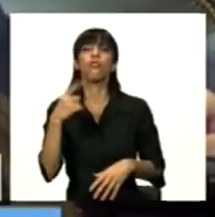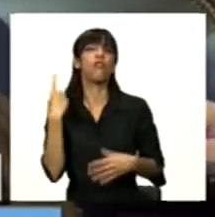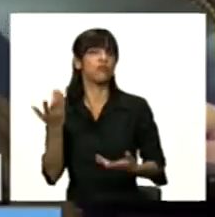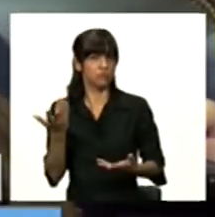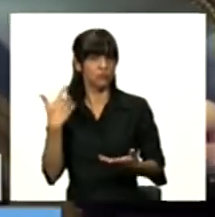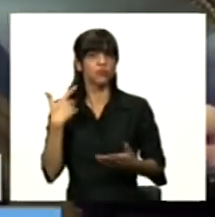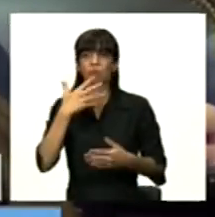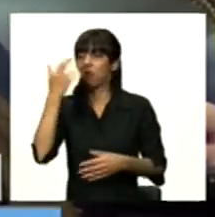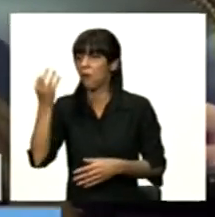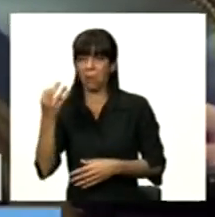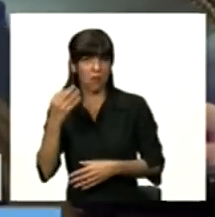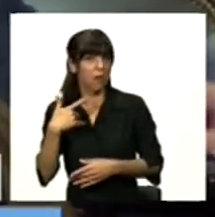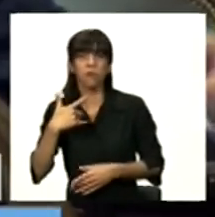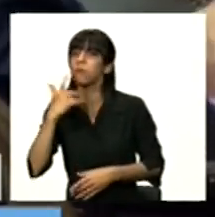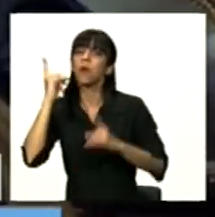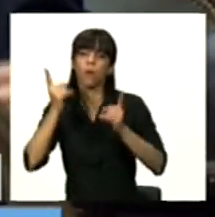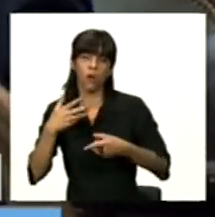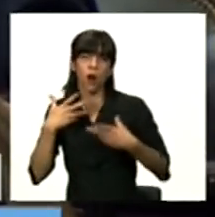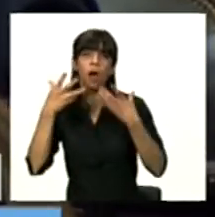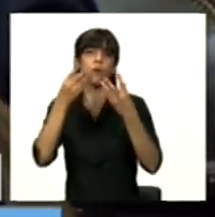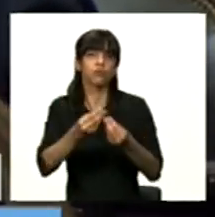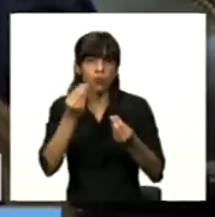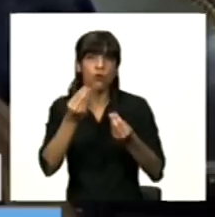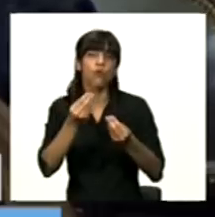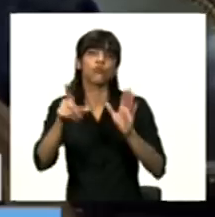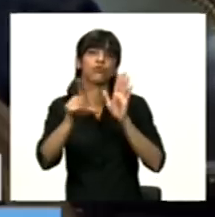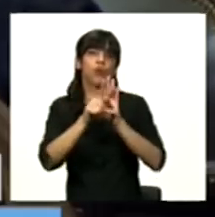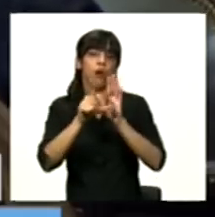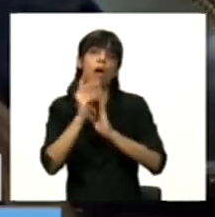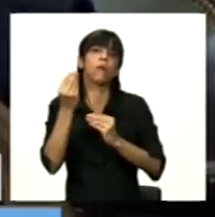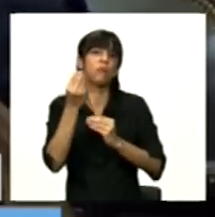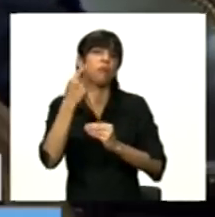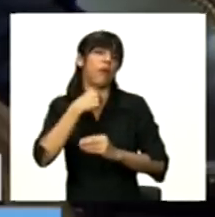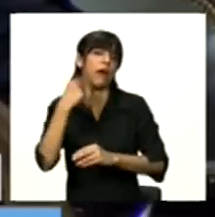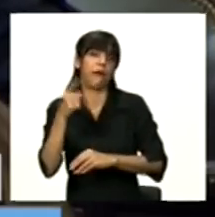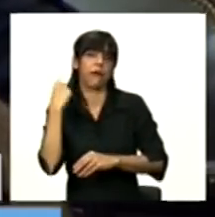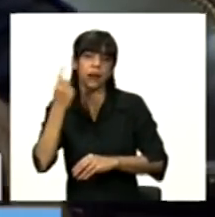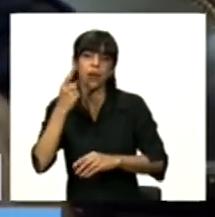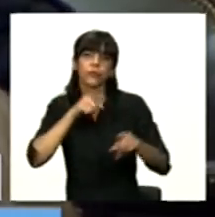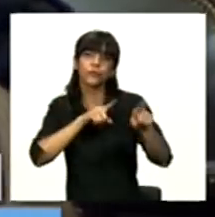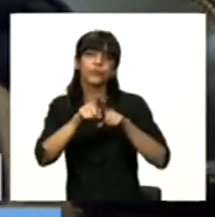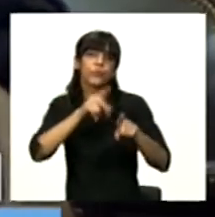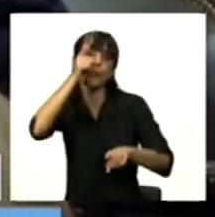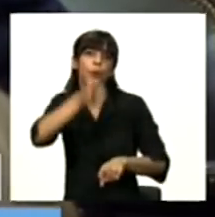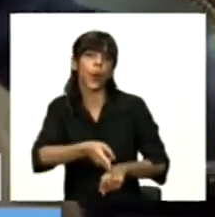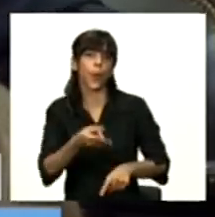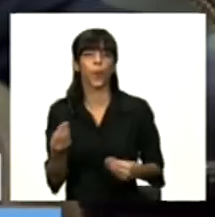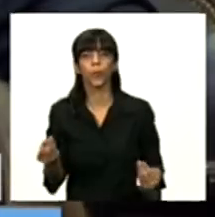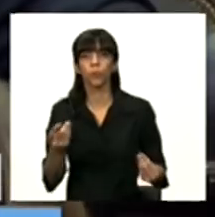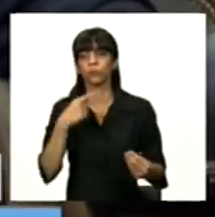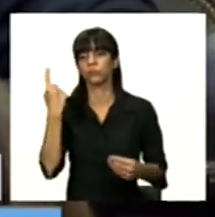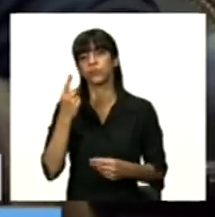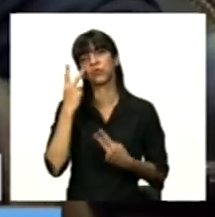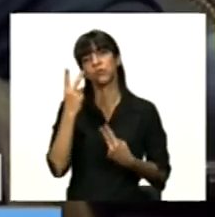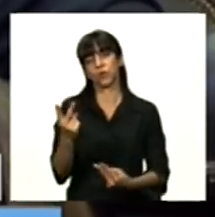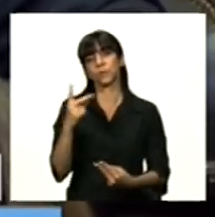prohibición de la carrera de los galgos. Lo hacemos en primer lugar reconociendo